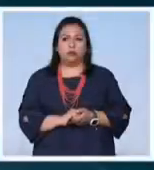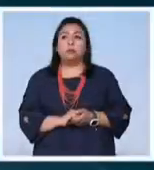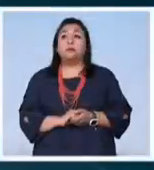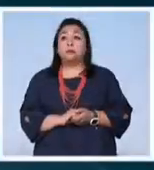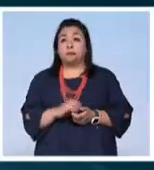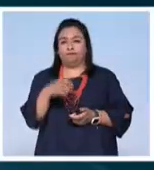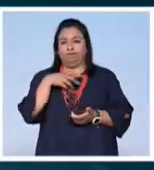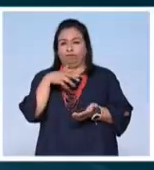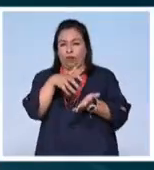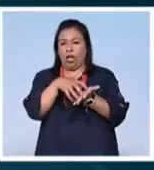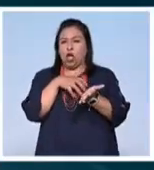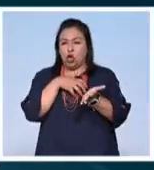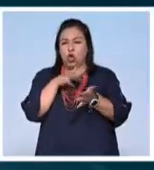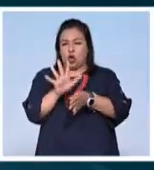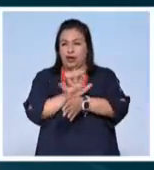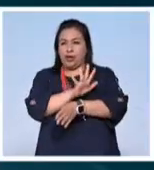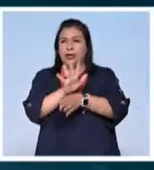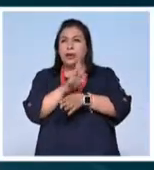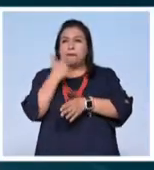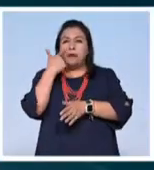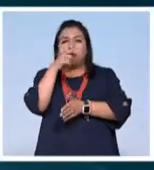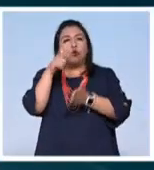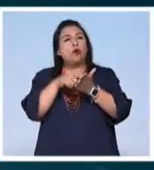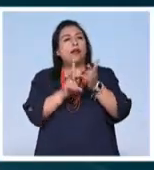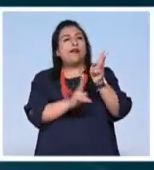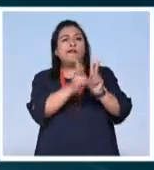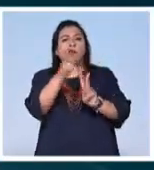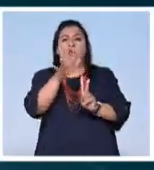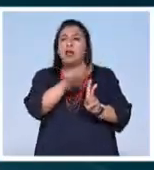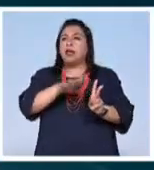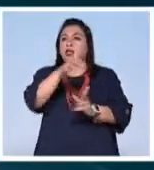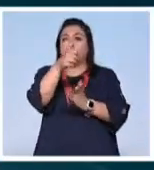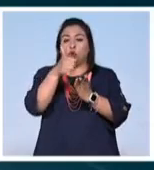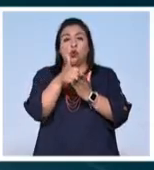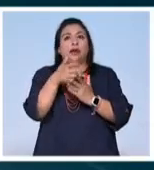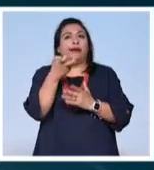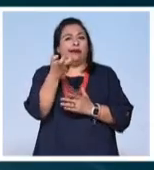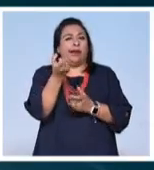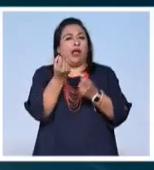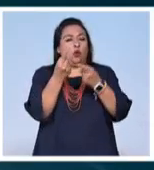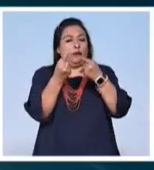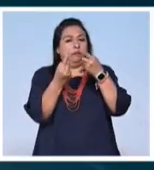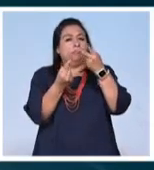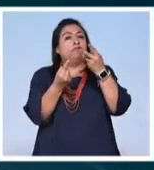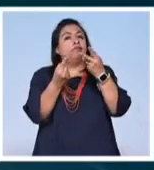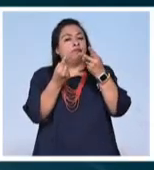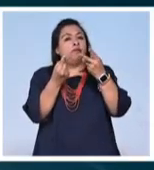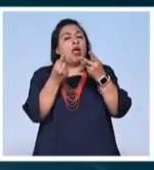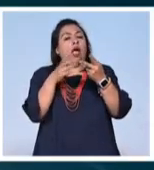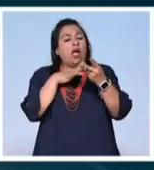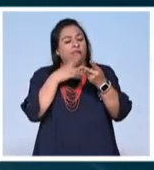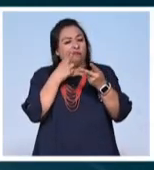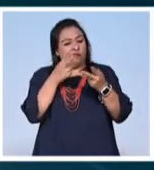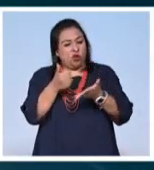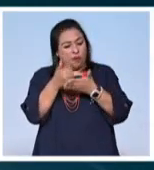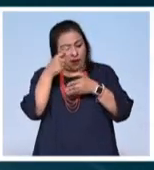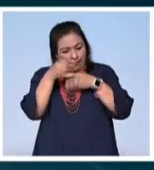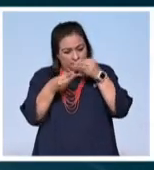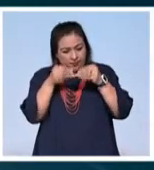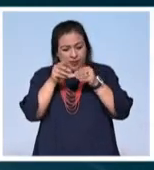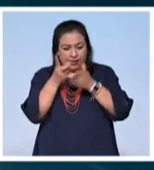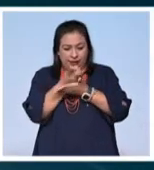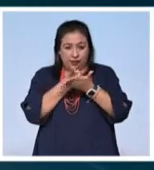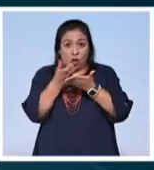El ahorro energético y la presencia de espacios verdes en el entorno urbano son algunas de las principales condiciones para diseñar y